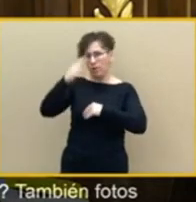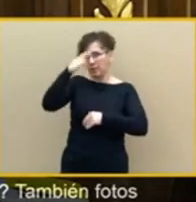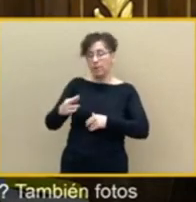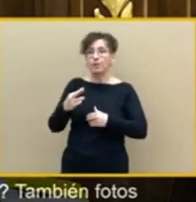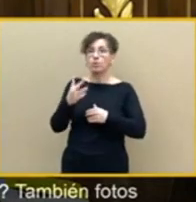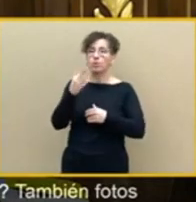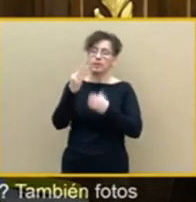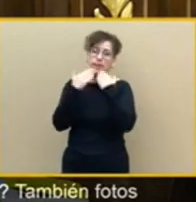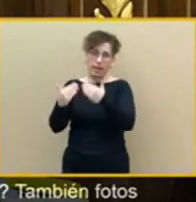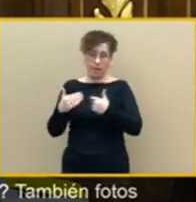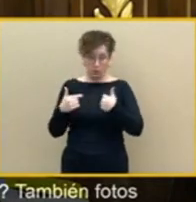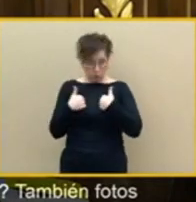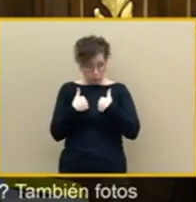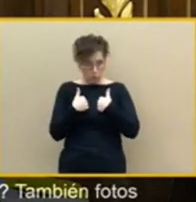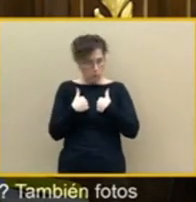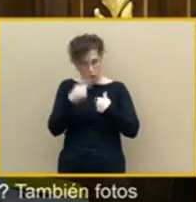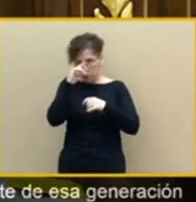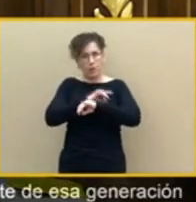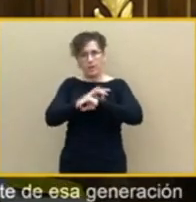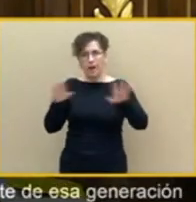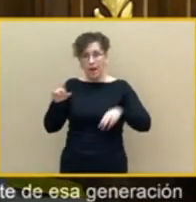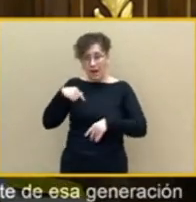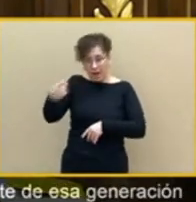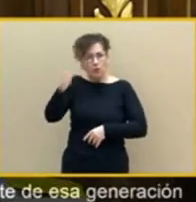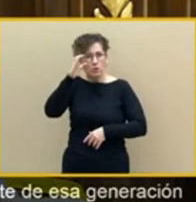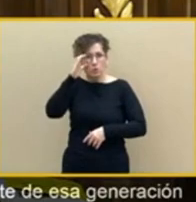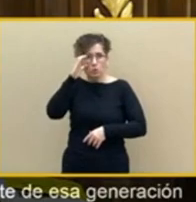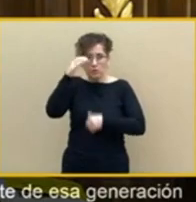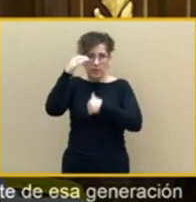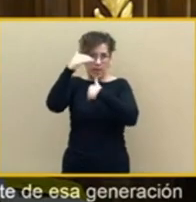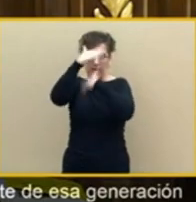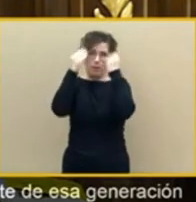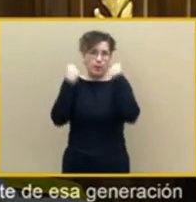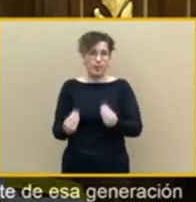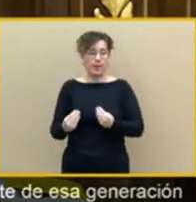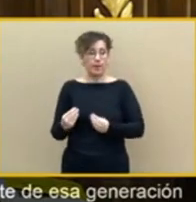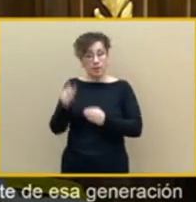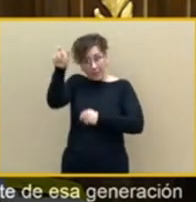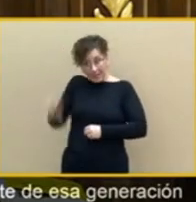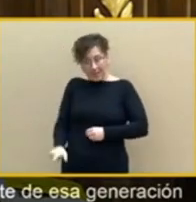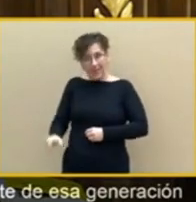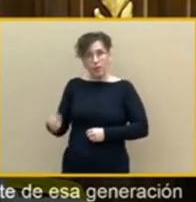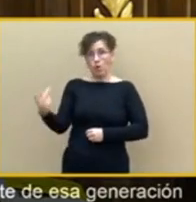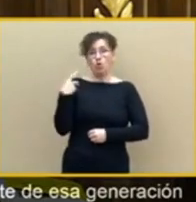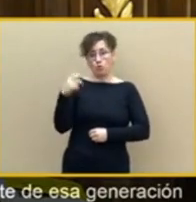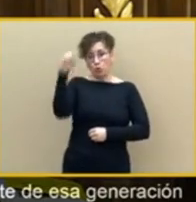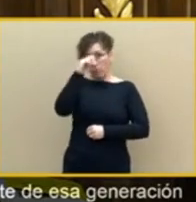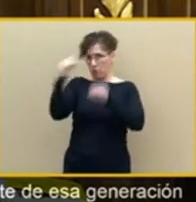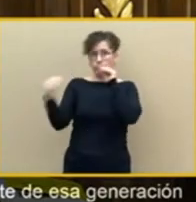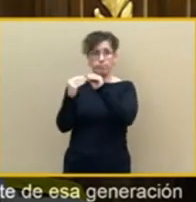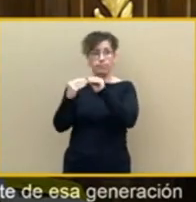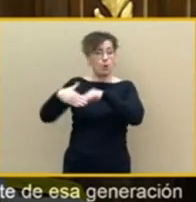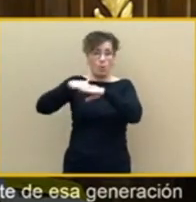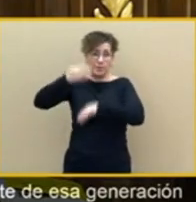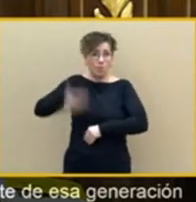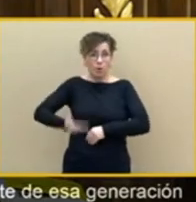varias picotas porque digo he participado y lo hemos comentado pero es que he escuchado a picoteros posteriores es decir estamos en un